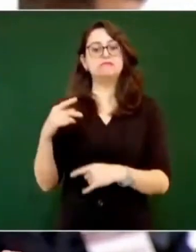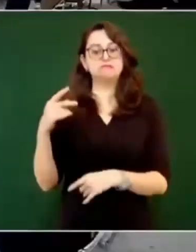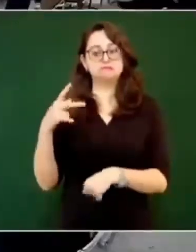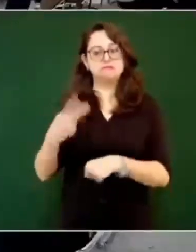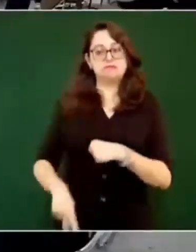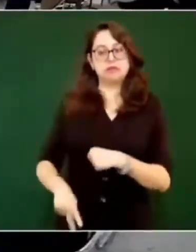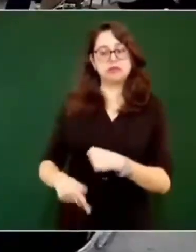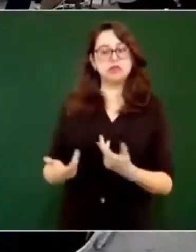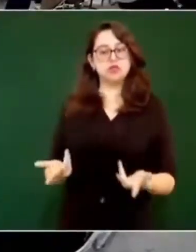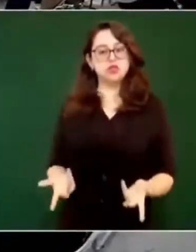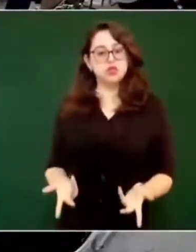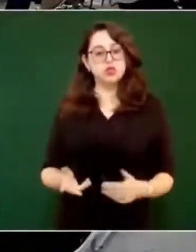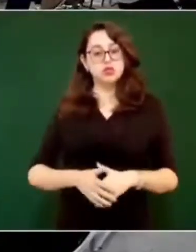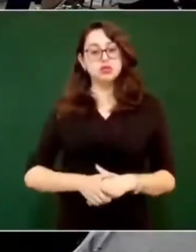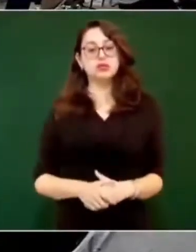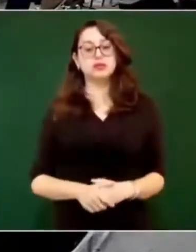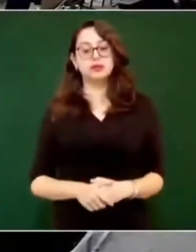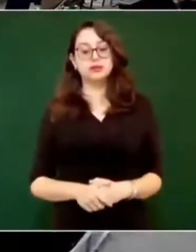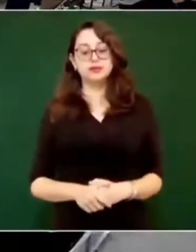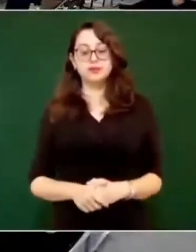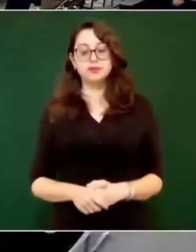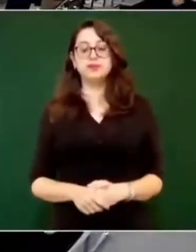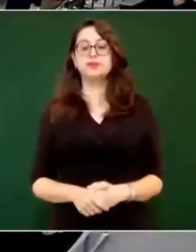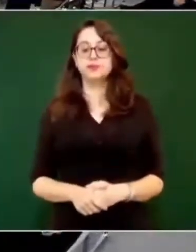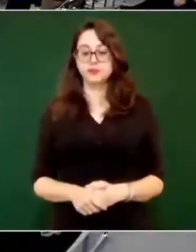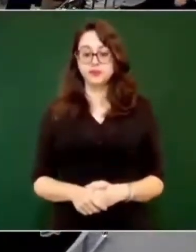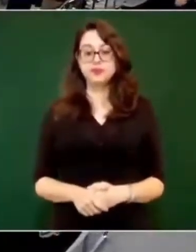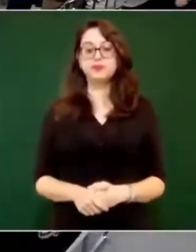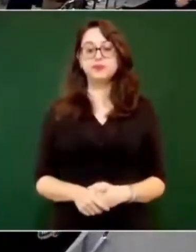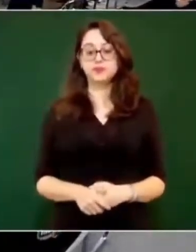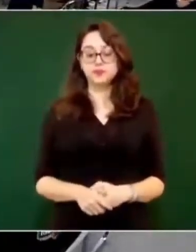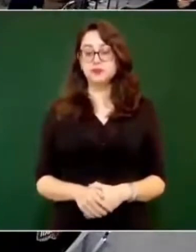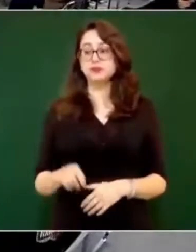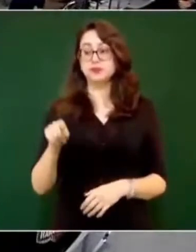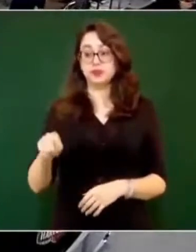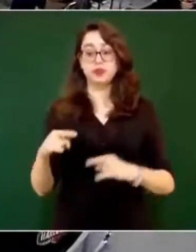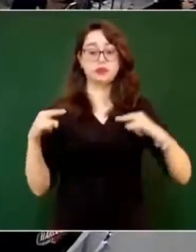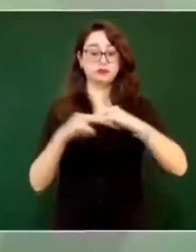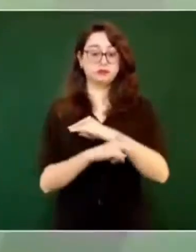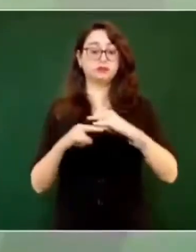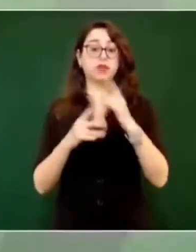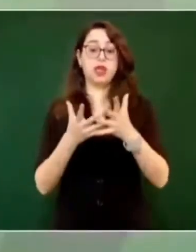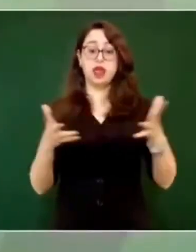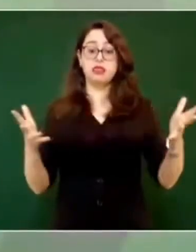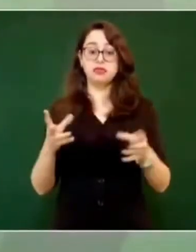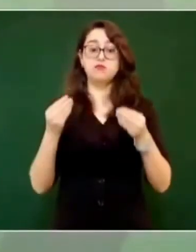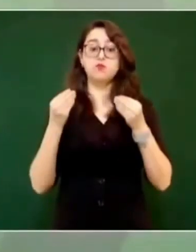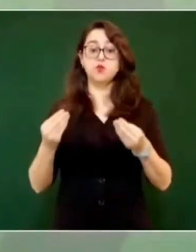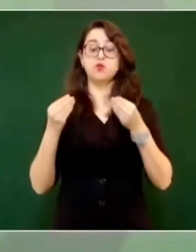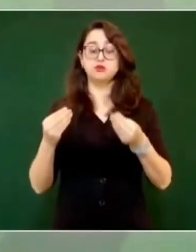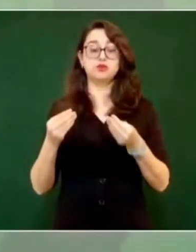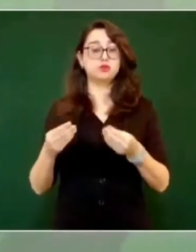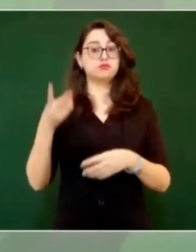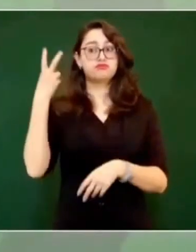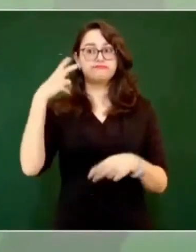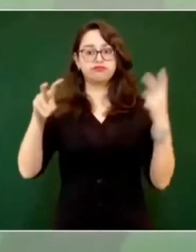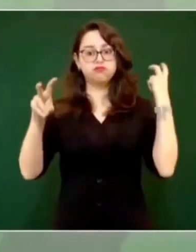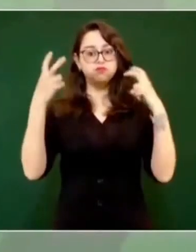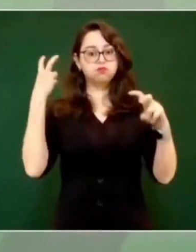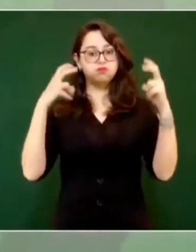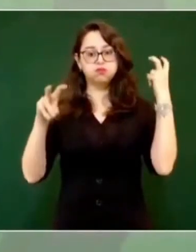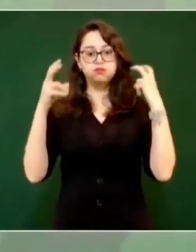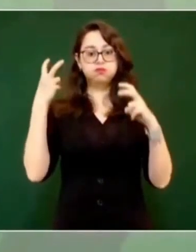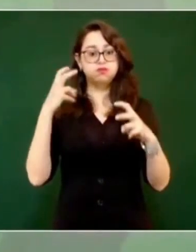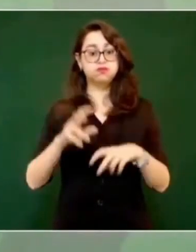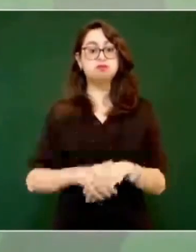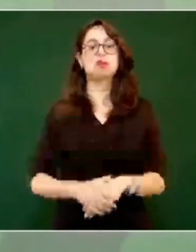Sí, es una carretera muy transitada y saturada